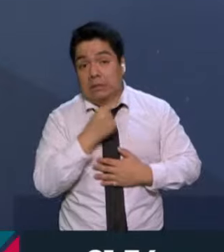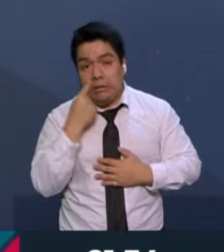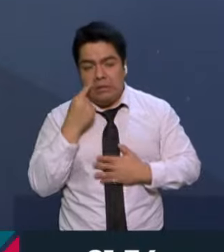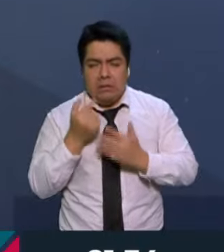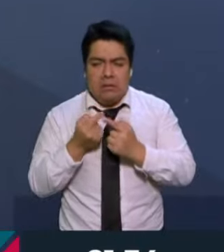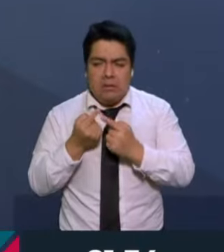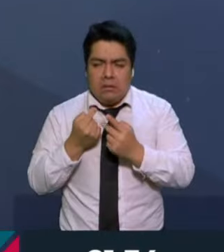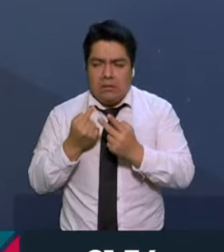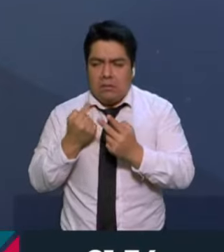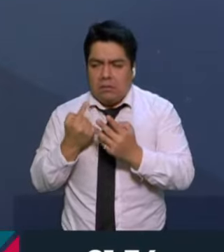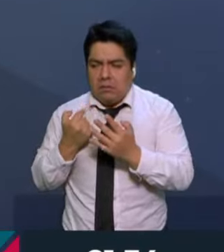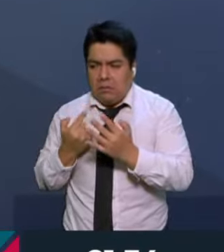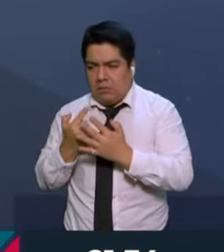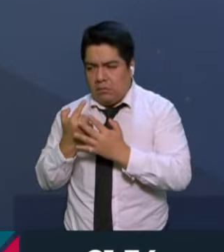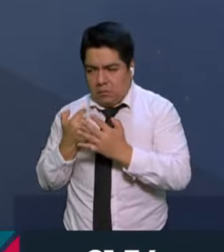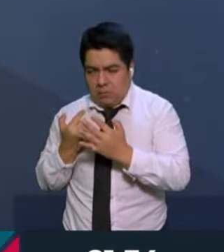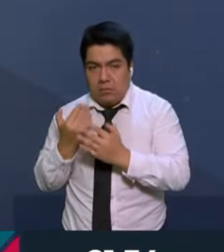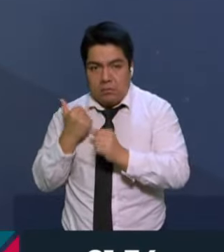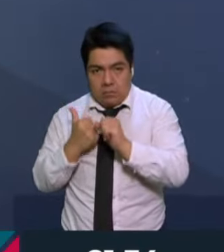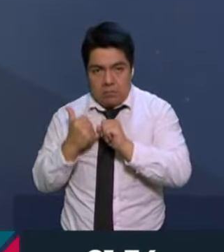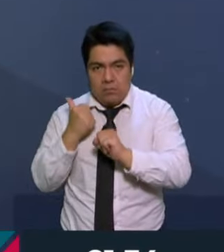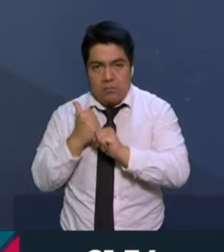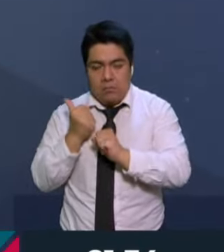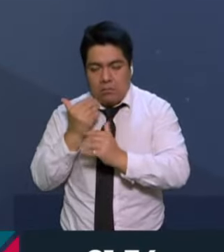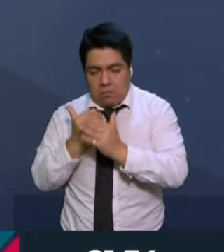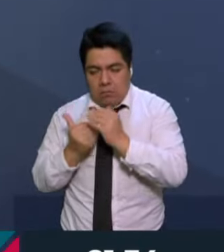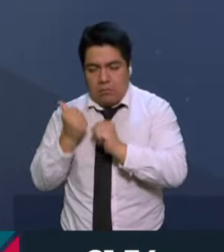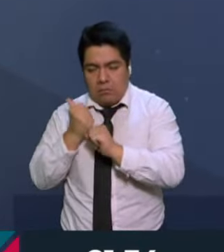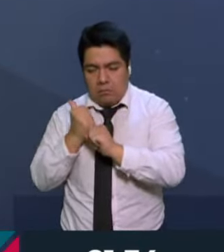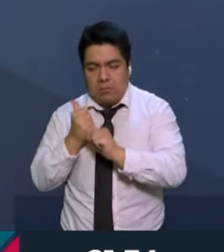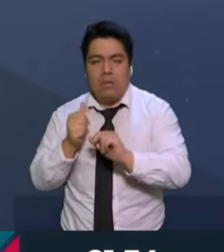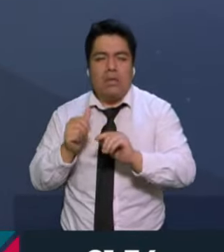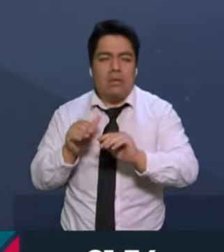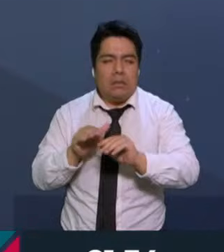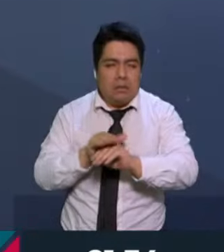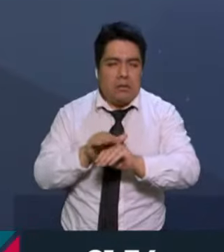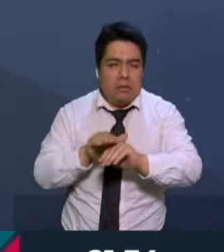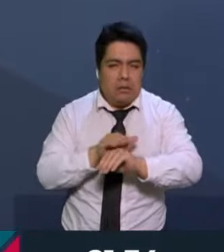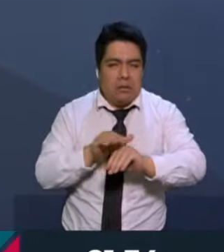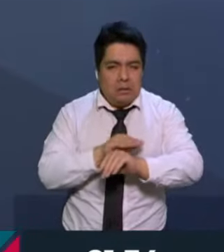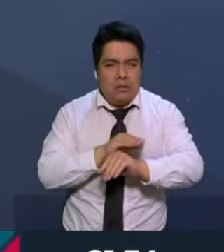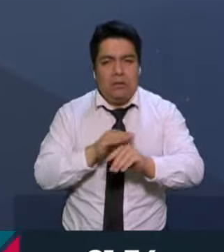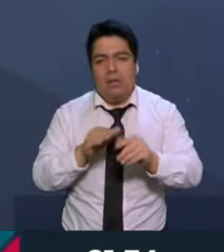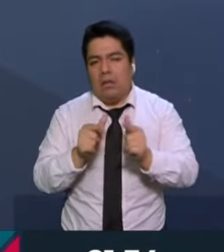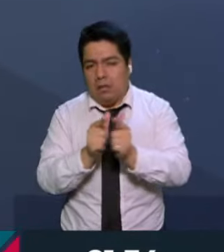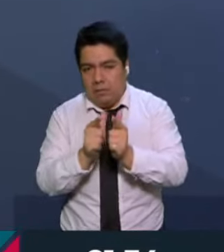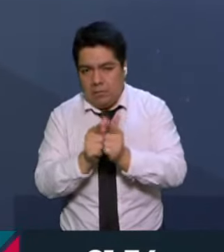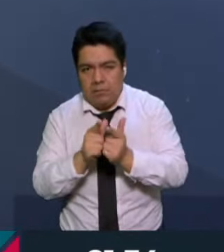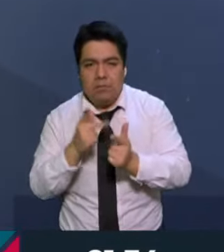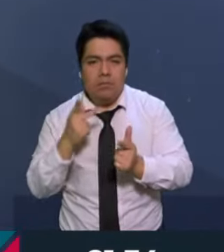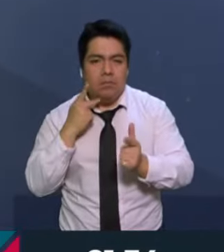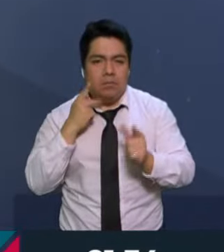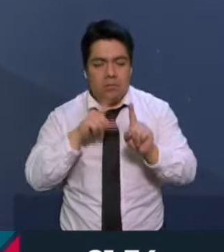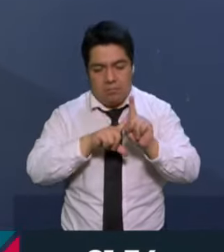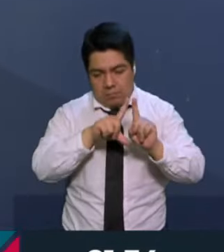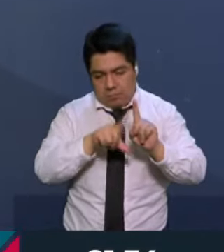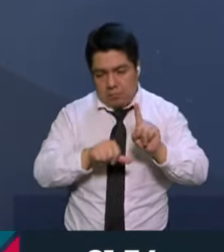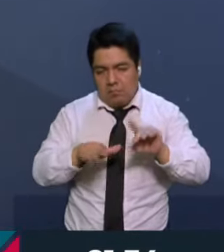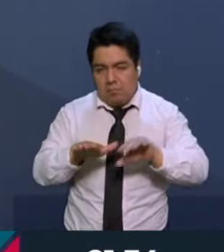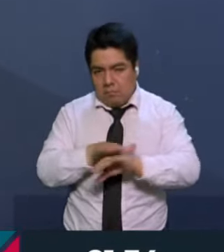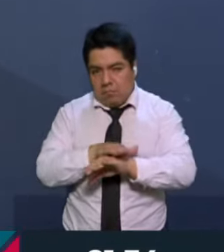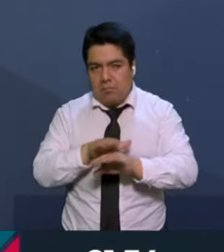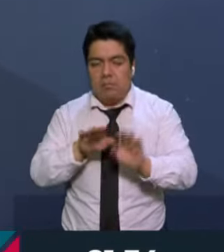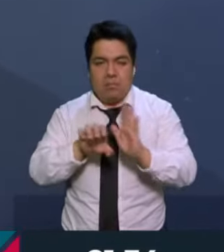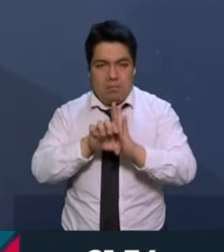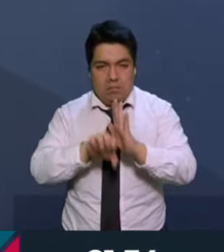últimos años hemos tenido un cambio en la correlación de las fuerzas políticas en el país. En el caso